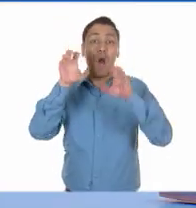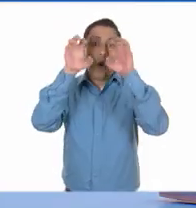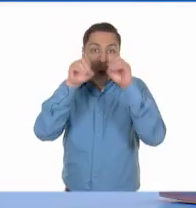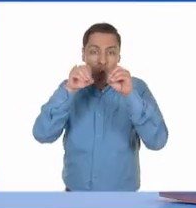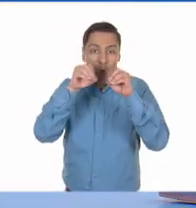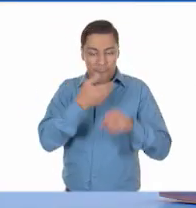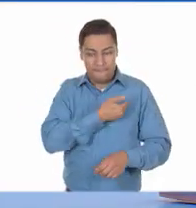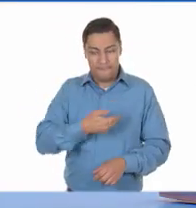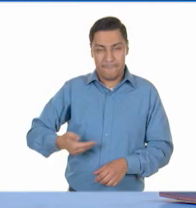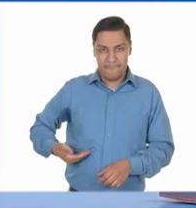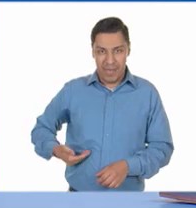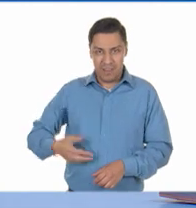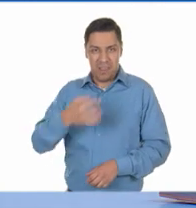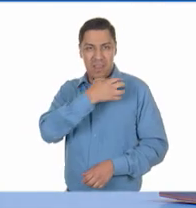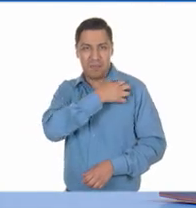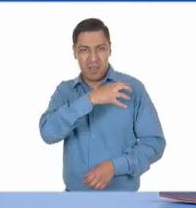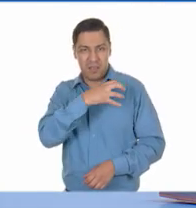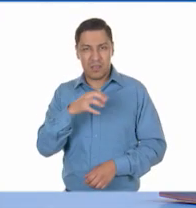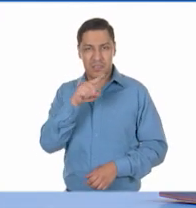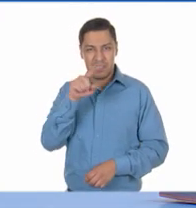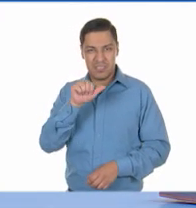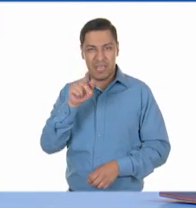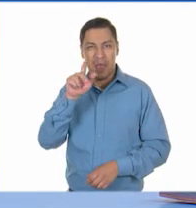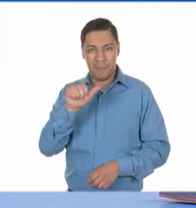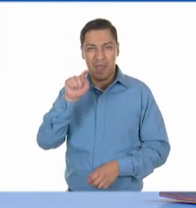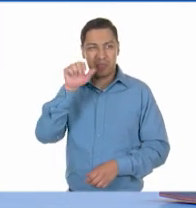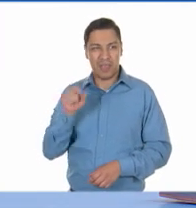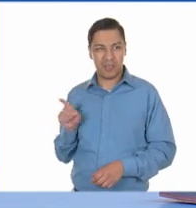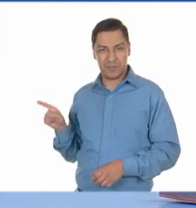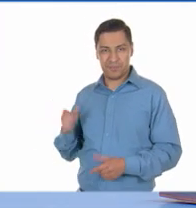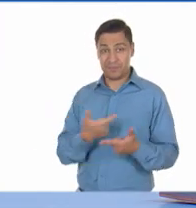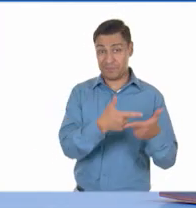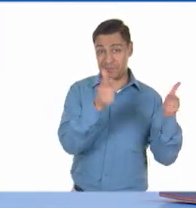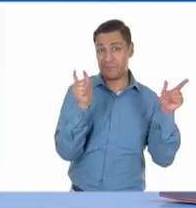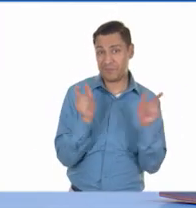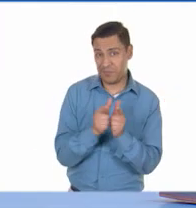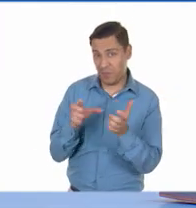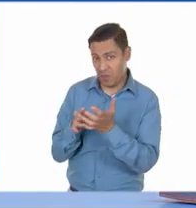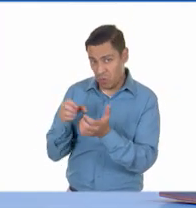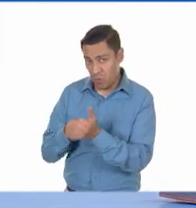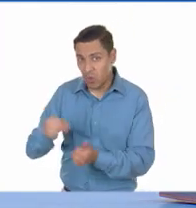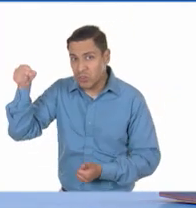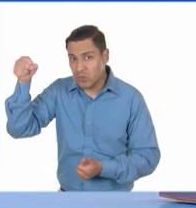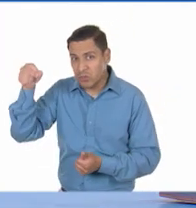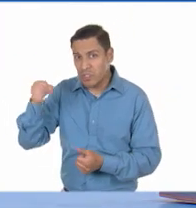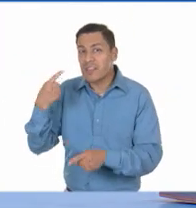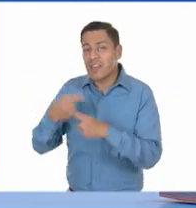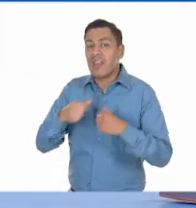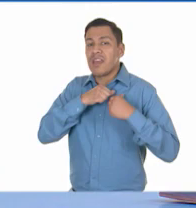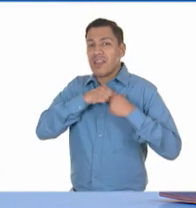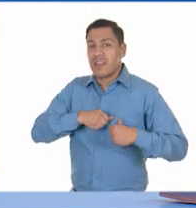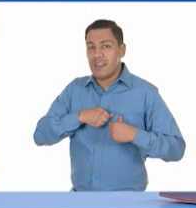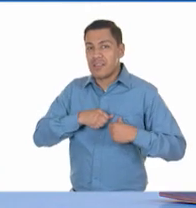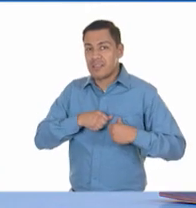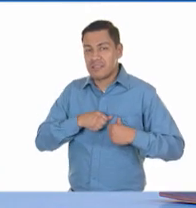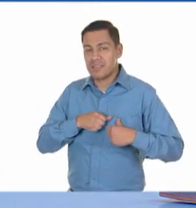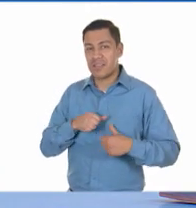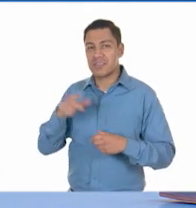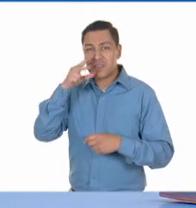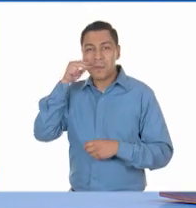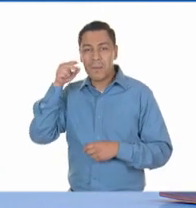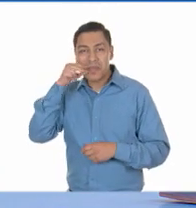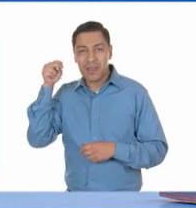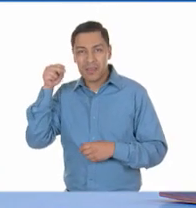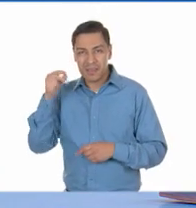dividido en dos grandes equipos, los constitucionalistas, al mando de Carranza, y los convencionistas, con Villa al mando